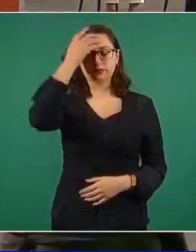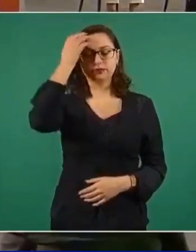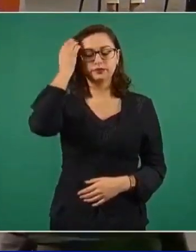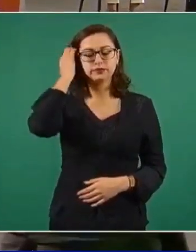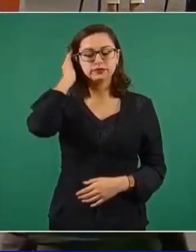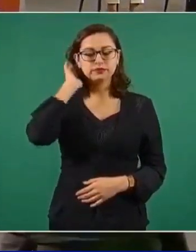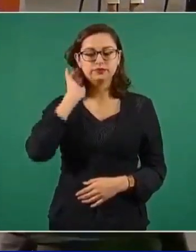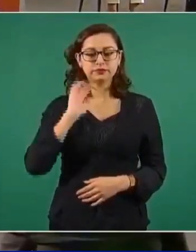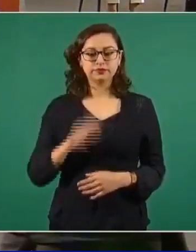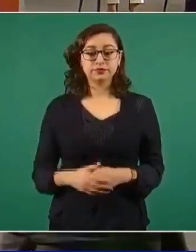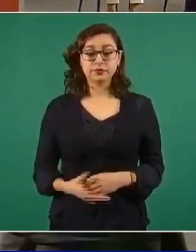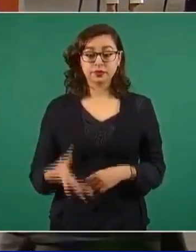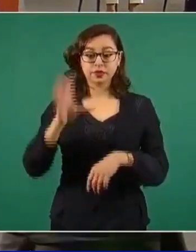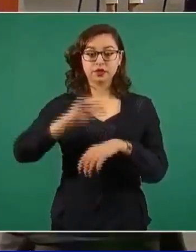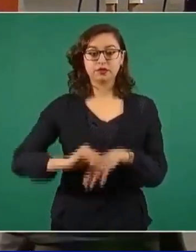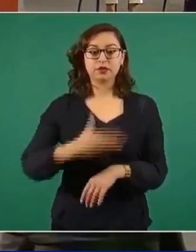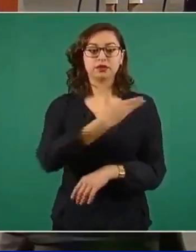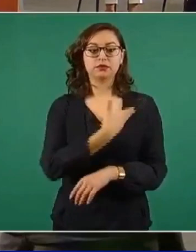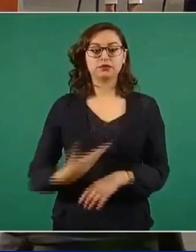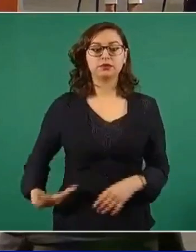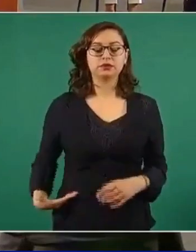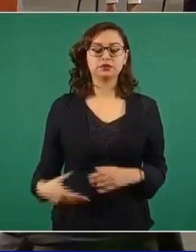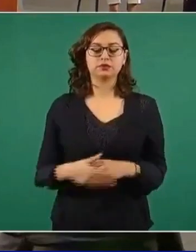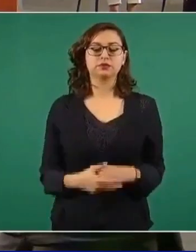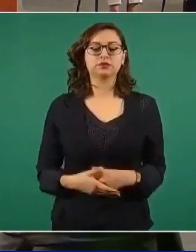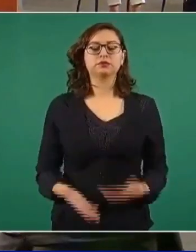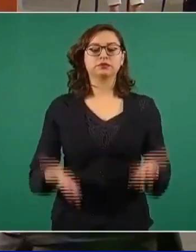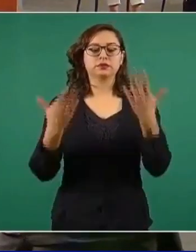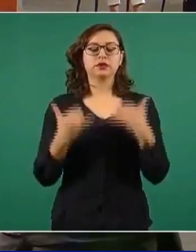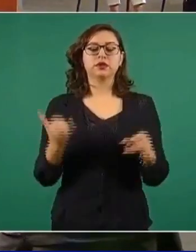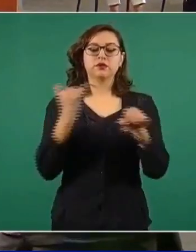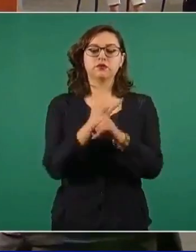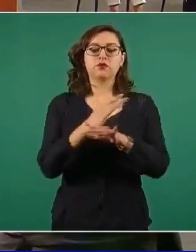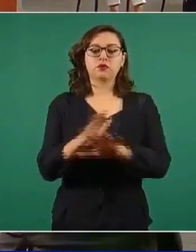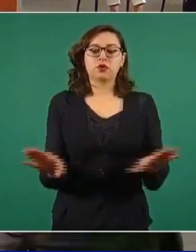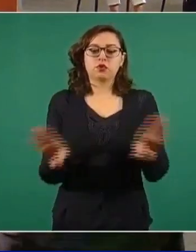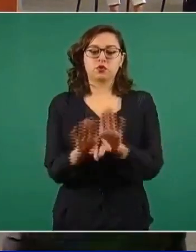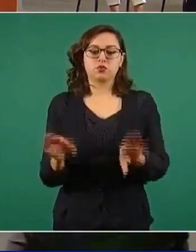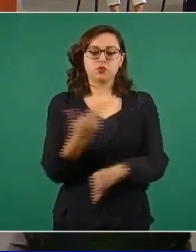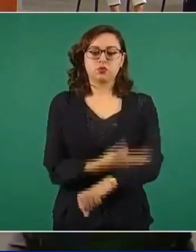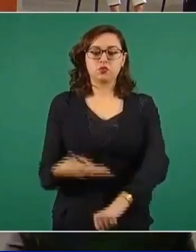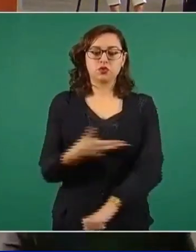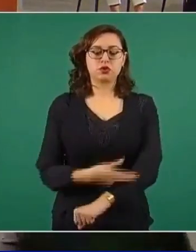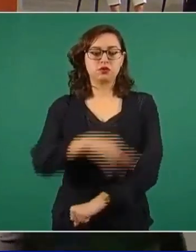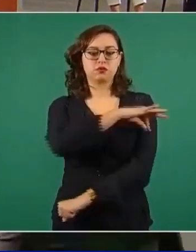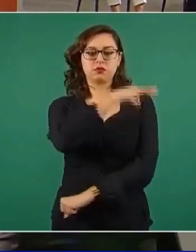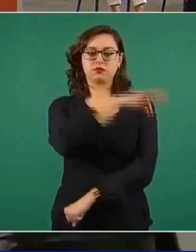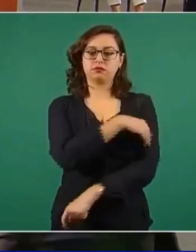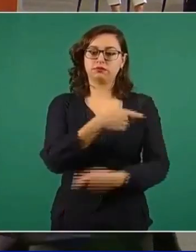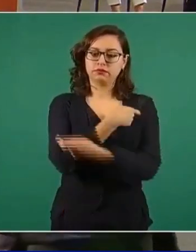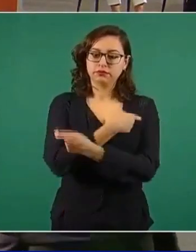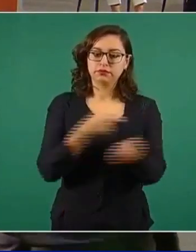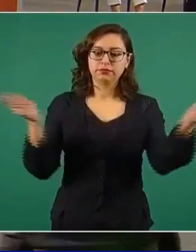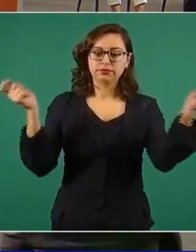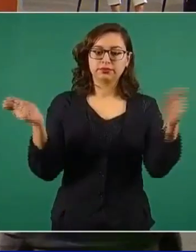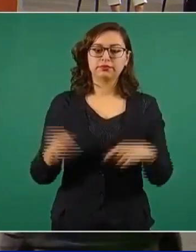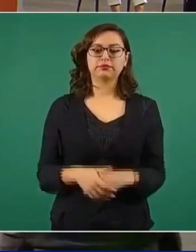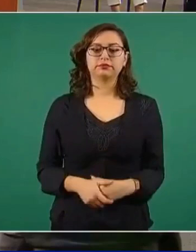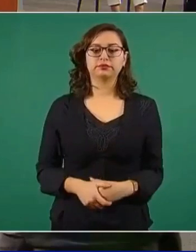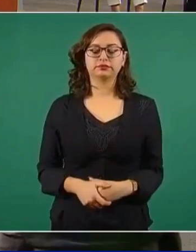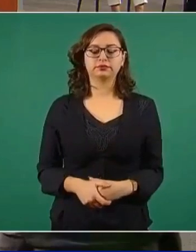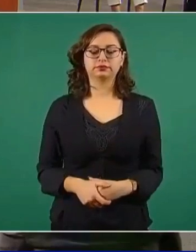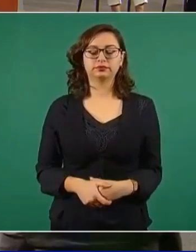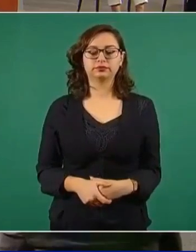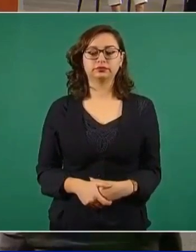Con permiso, señor presidente, vamos a informar sobre la distribución de las vacunas. Adelante, por favor, sobre lo